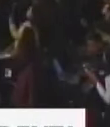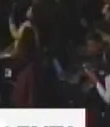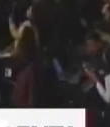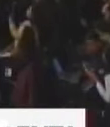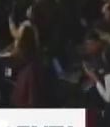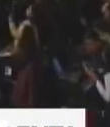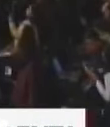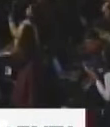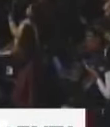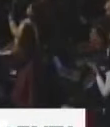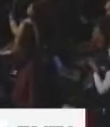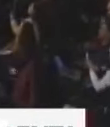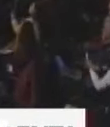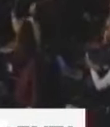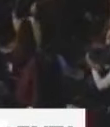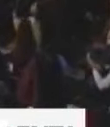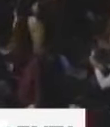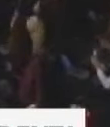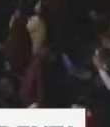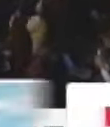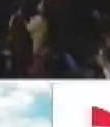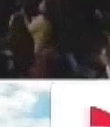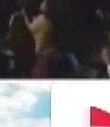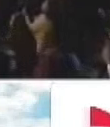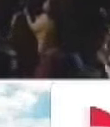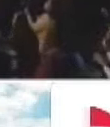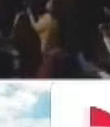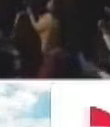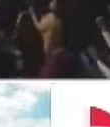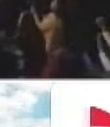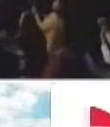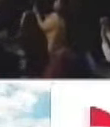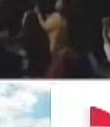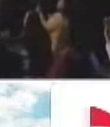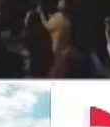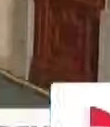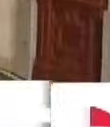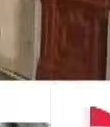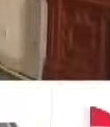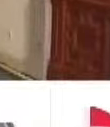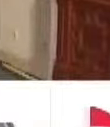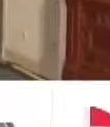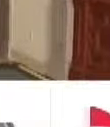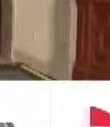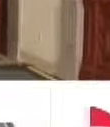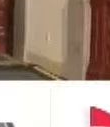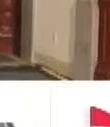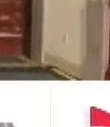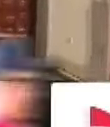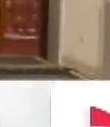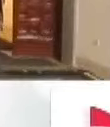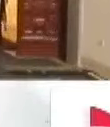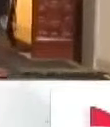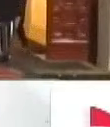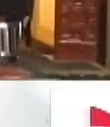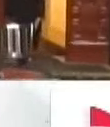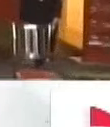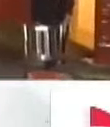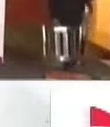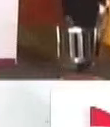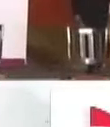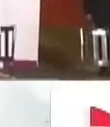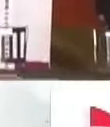En noticias internacionales, en su primera conferencia, la nueva presidenta de México se enfrentó a los cuestionamientos de la prensa sobre la violencia